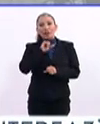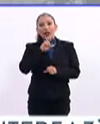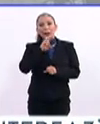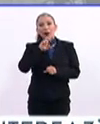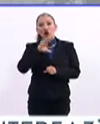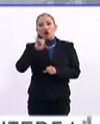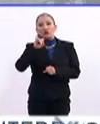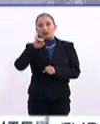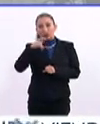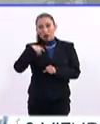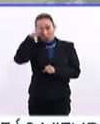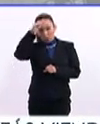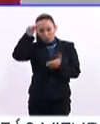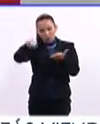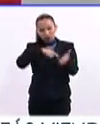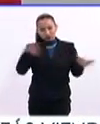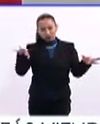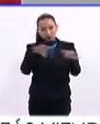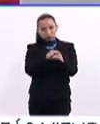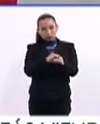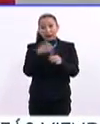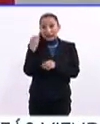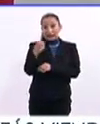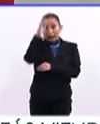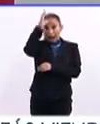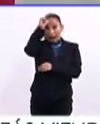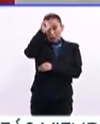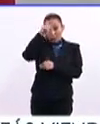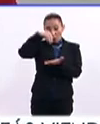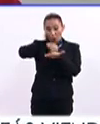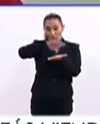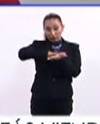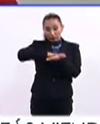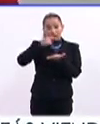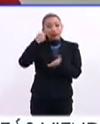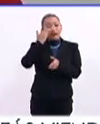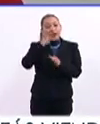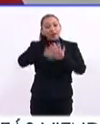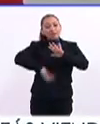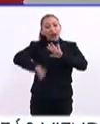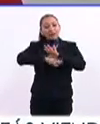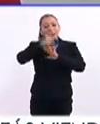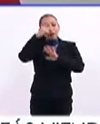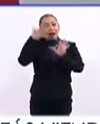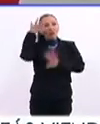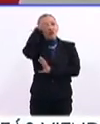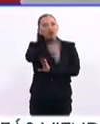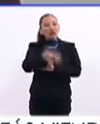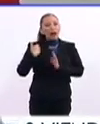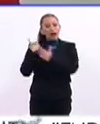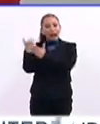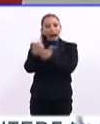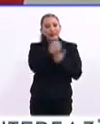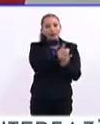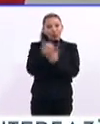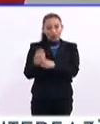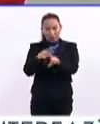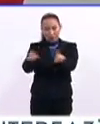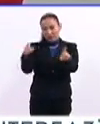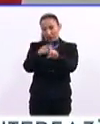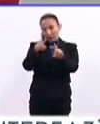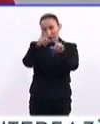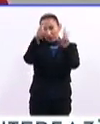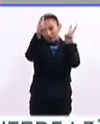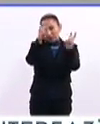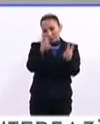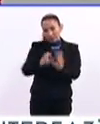firmaron un convenio de colaboración. Un convenio que tiene como fin sentar las bases para futuras colaboraciones en distintos